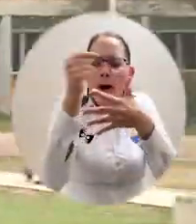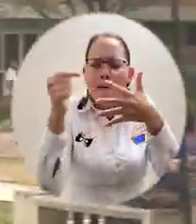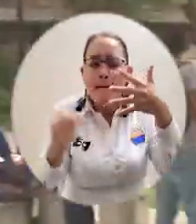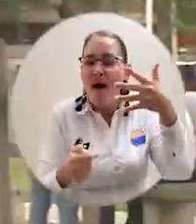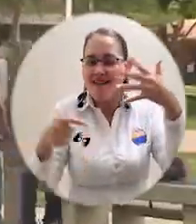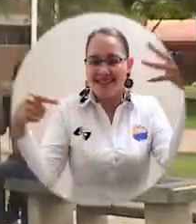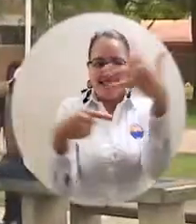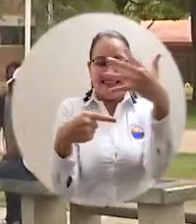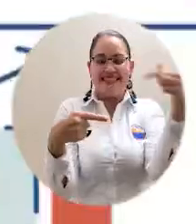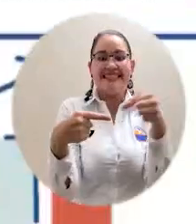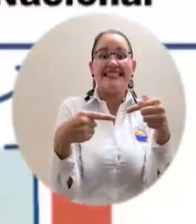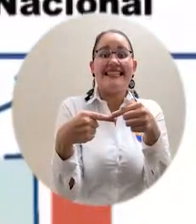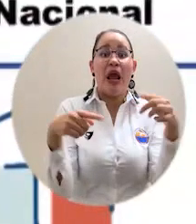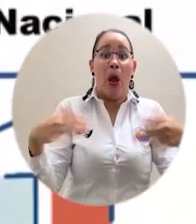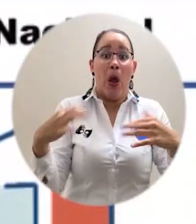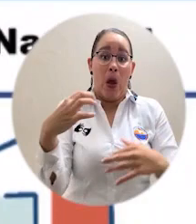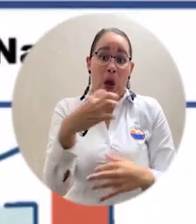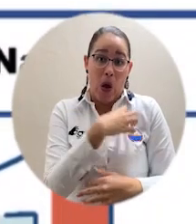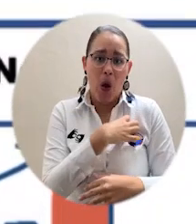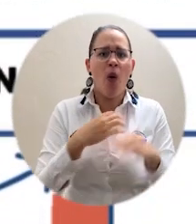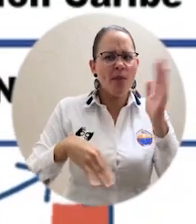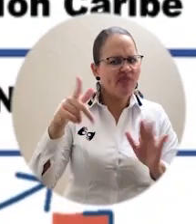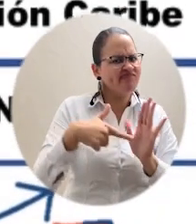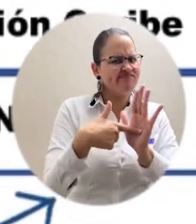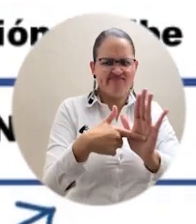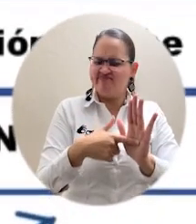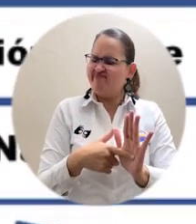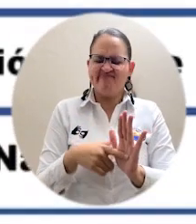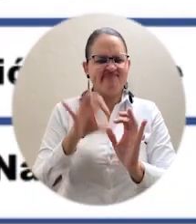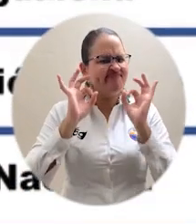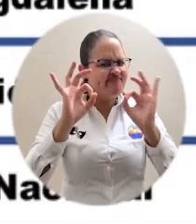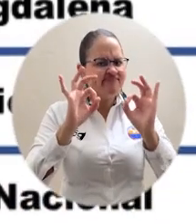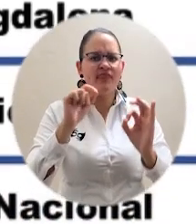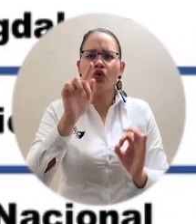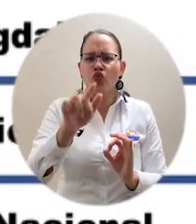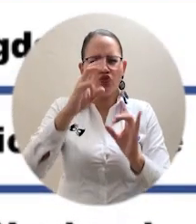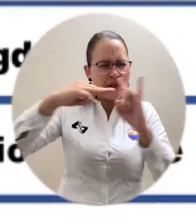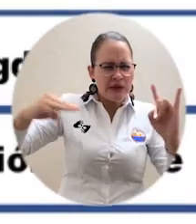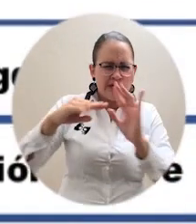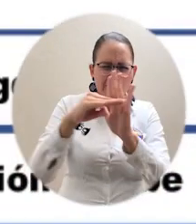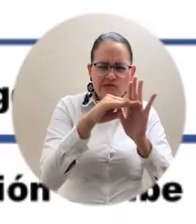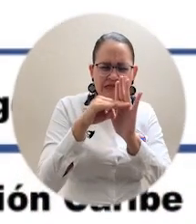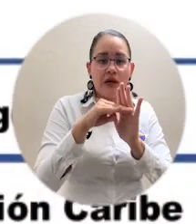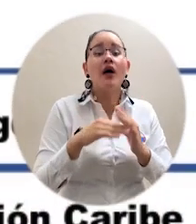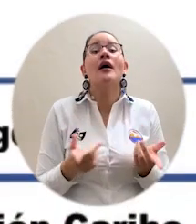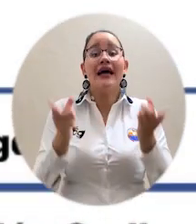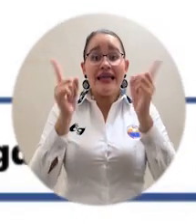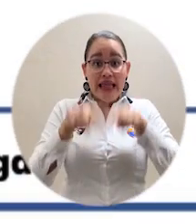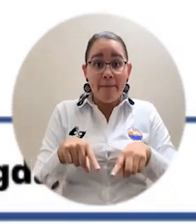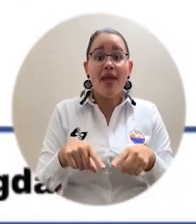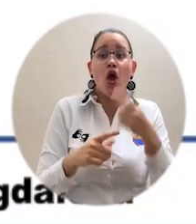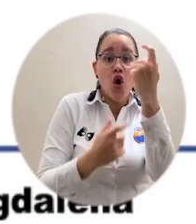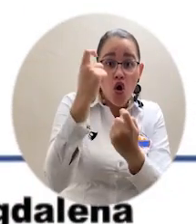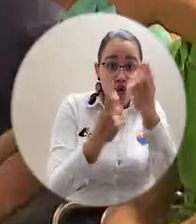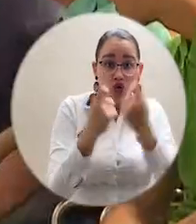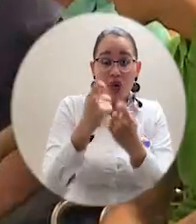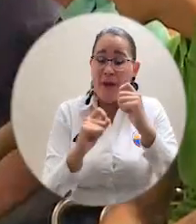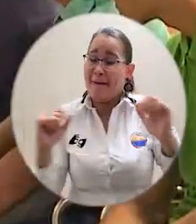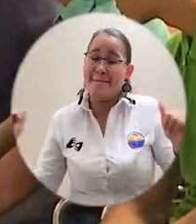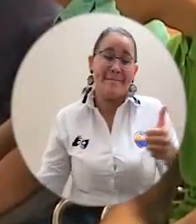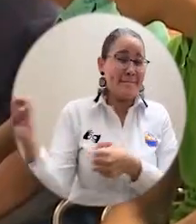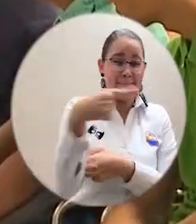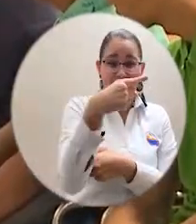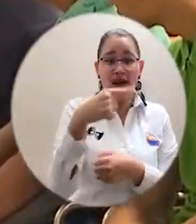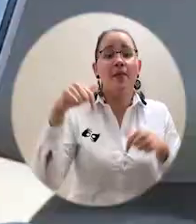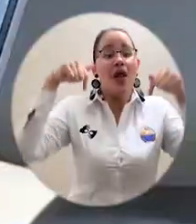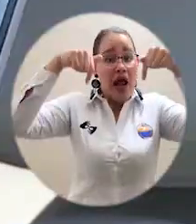de odontología ocupó el lugar número 6 de 22 universidades que ofertan el programa. Finalmente, resaltando los altos estándares de la